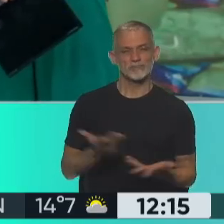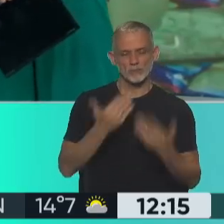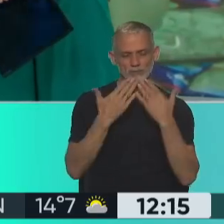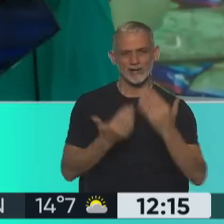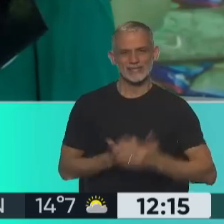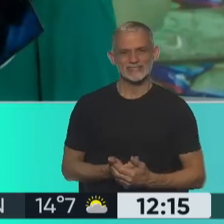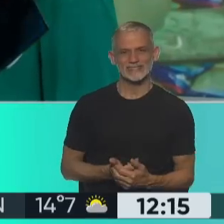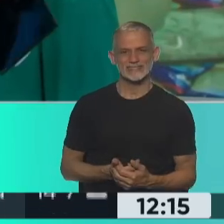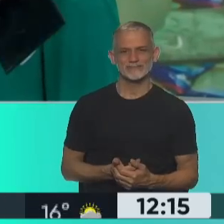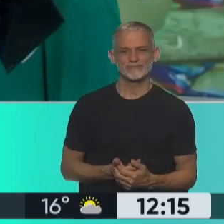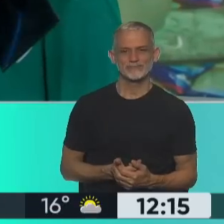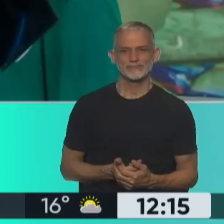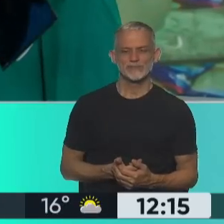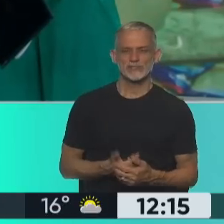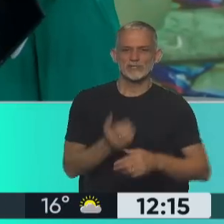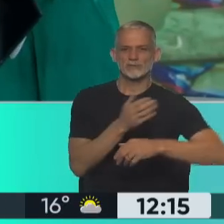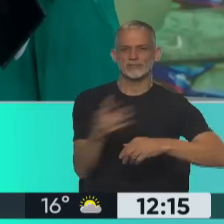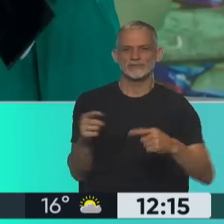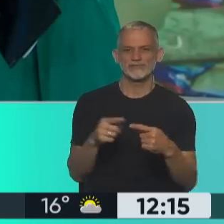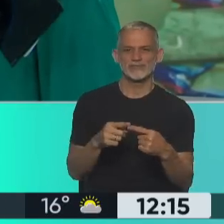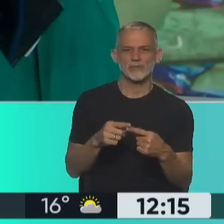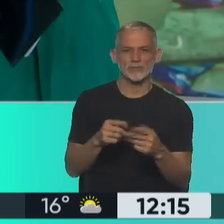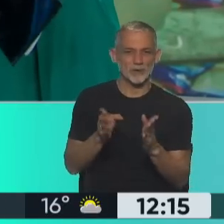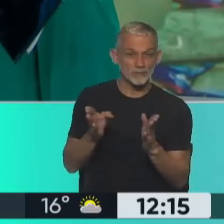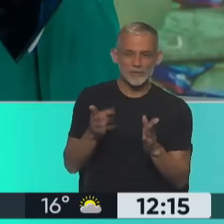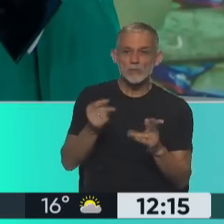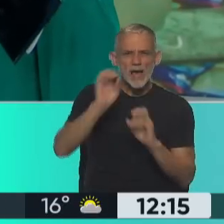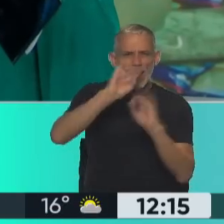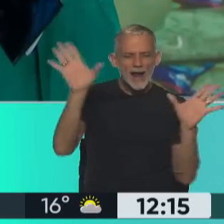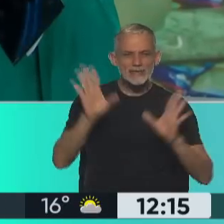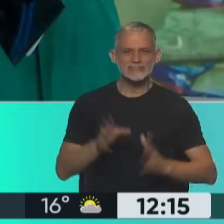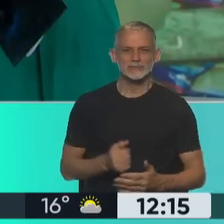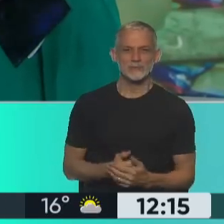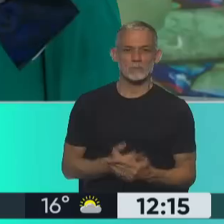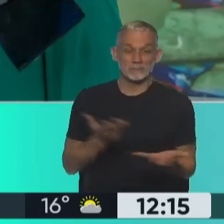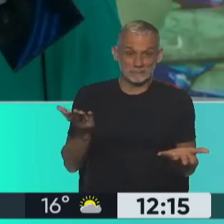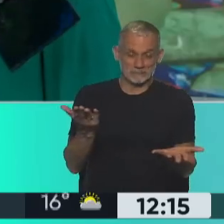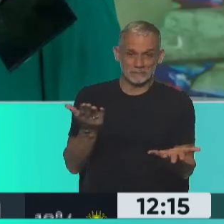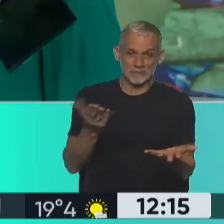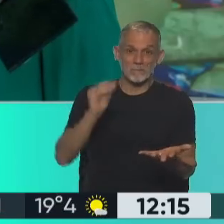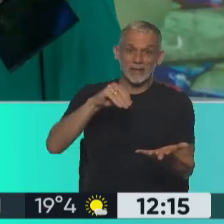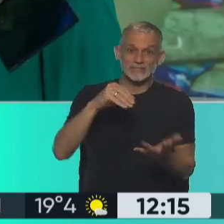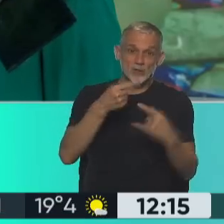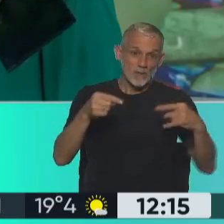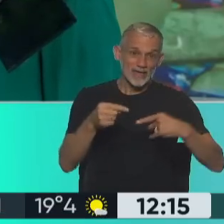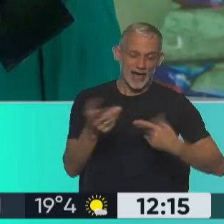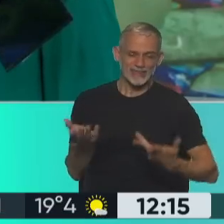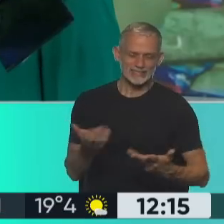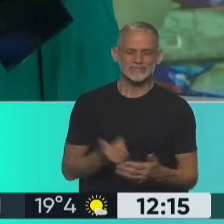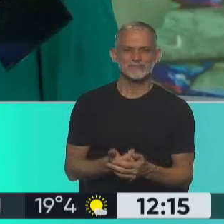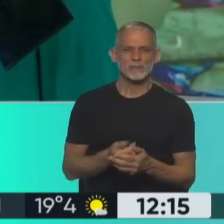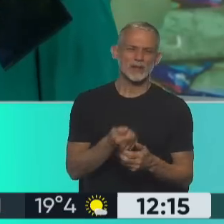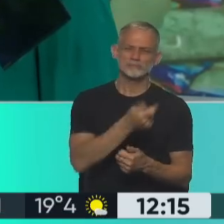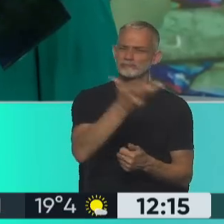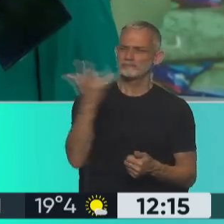gracias, fue, bueno, nos contaste todo, sabemos todo, nos quedó bien claro, así que estaremos atentos a más novedades para todo ese universo